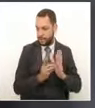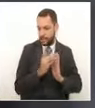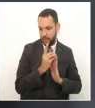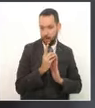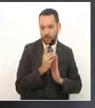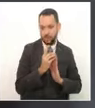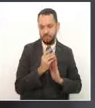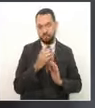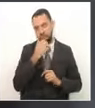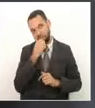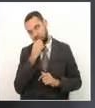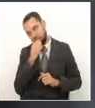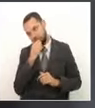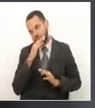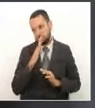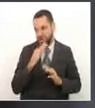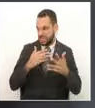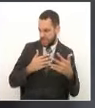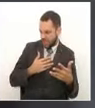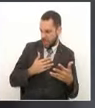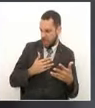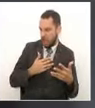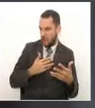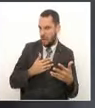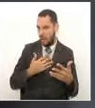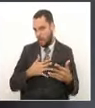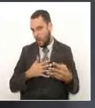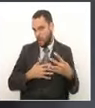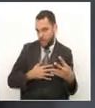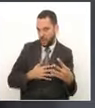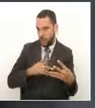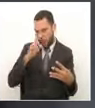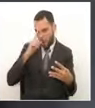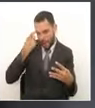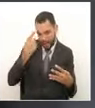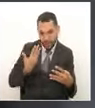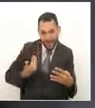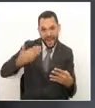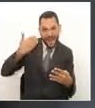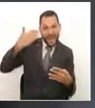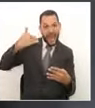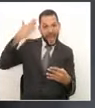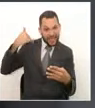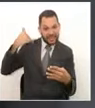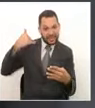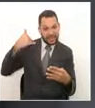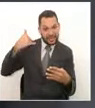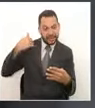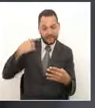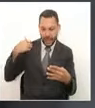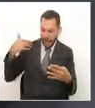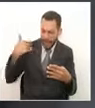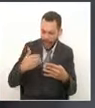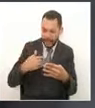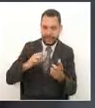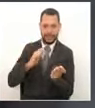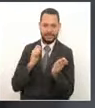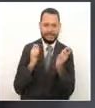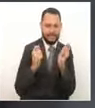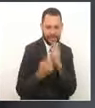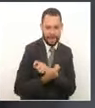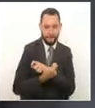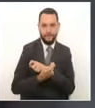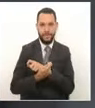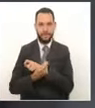yo podría decir, de cinco, cuatro gobiernos atrás. Y es que se trabaja mucho en la